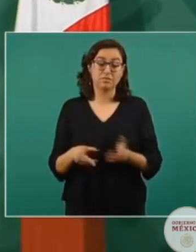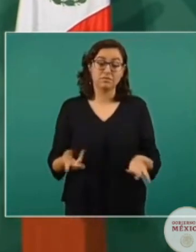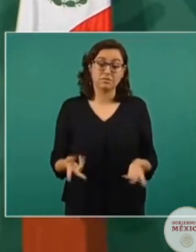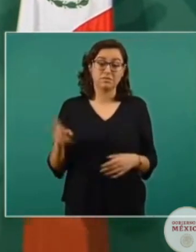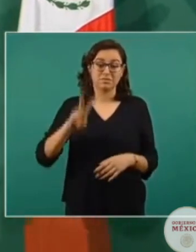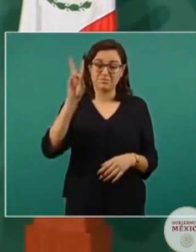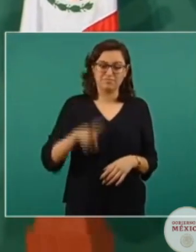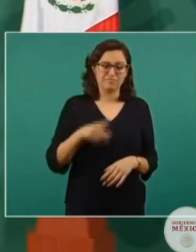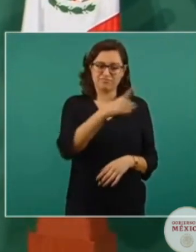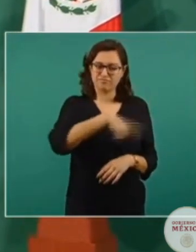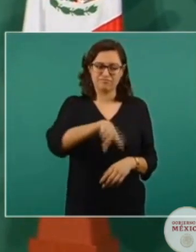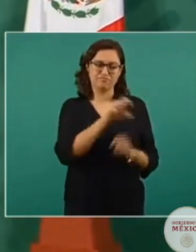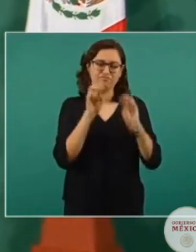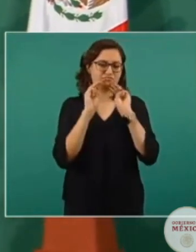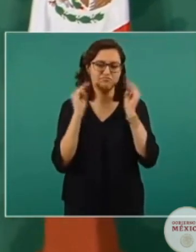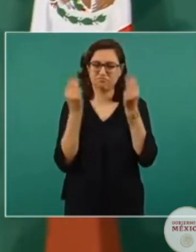organizada.